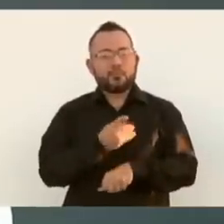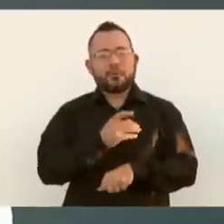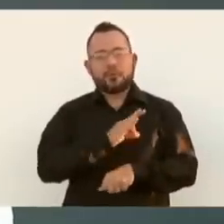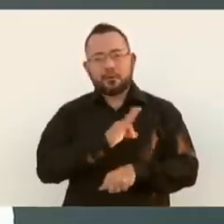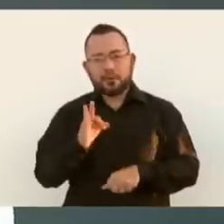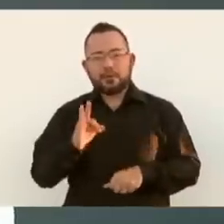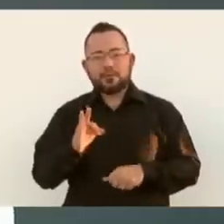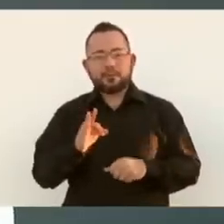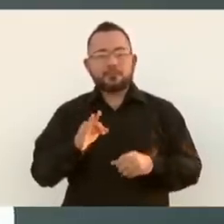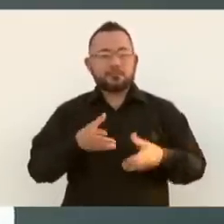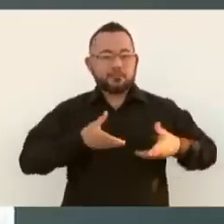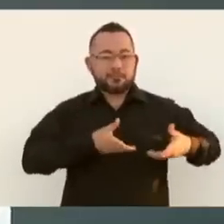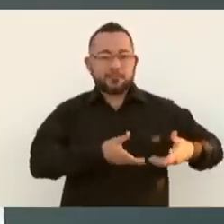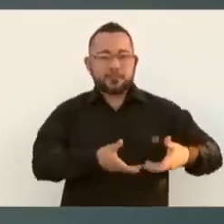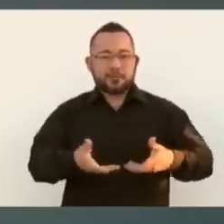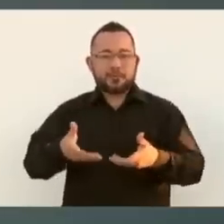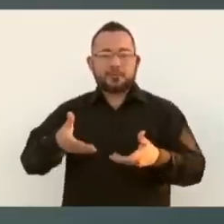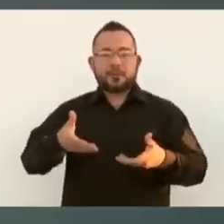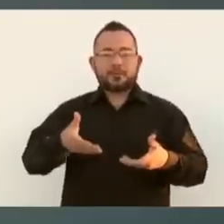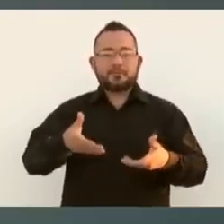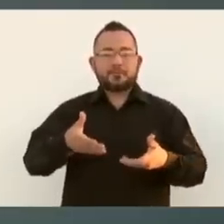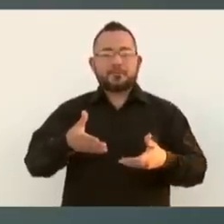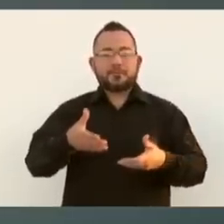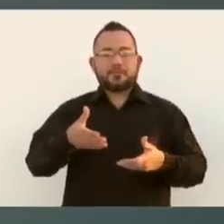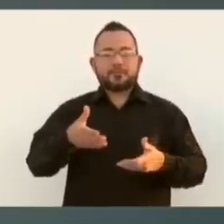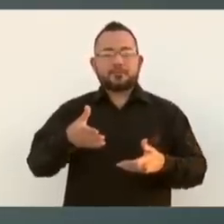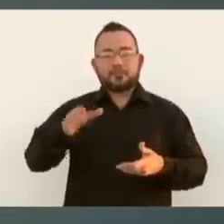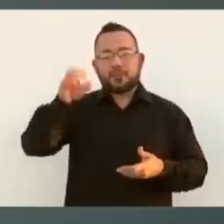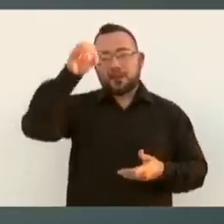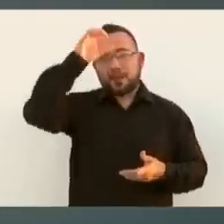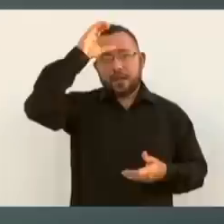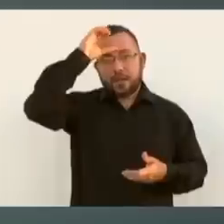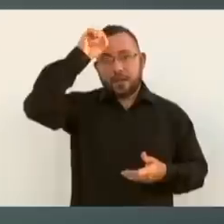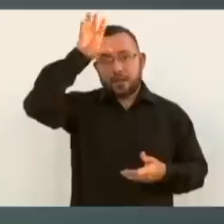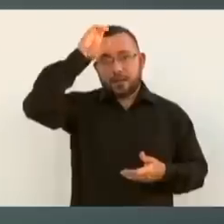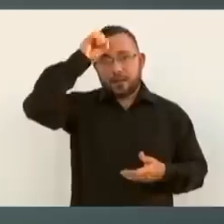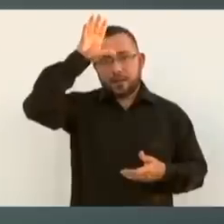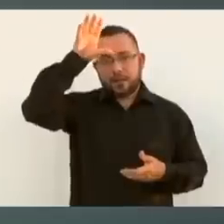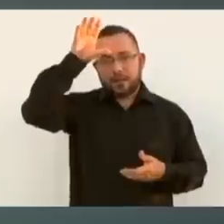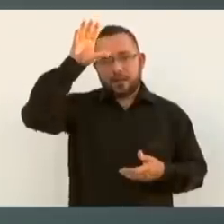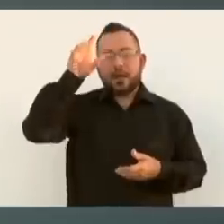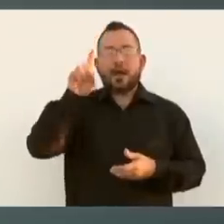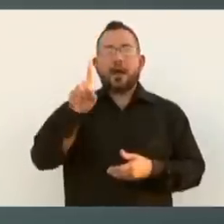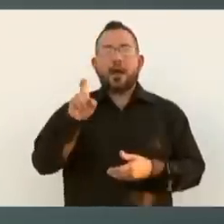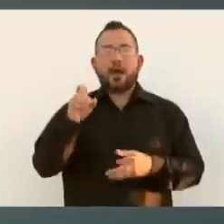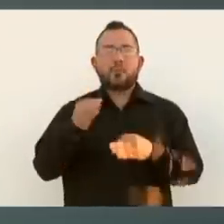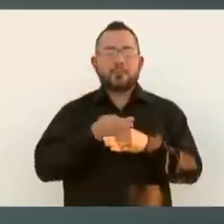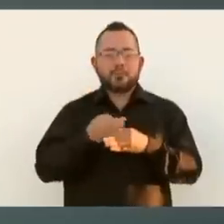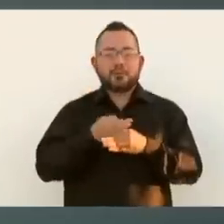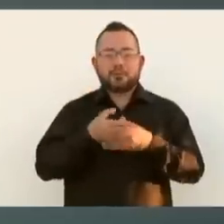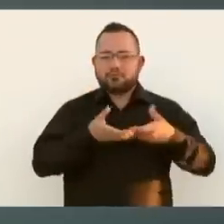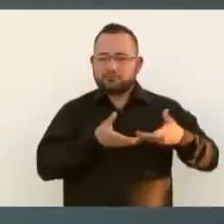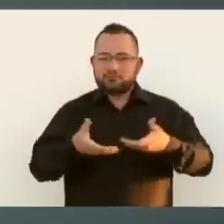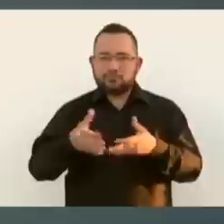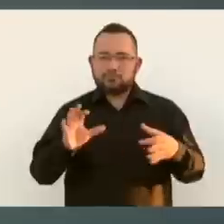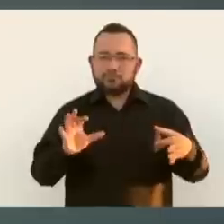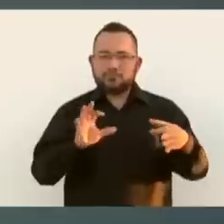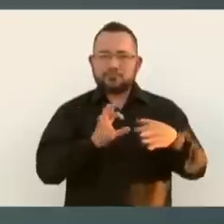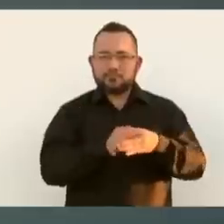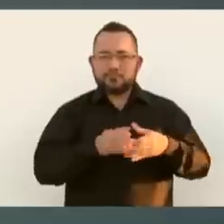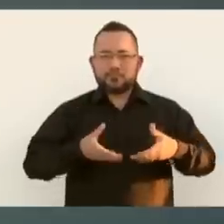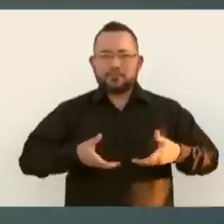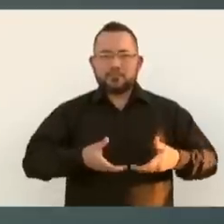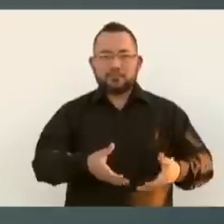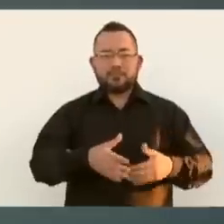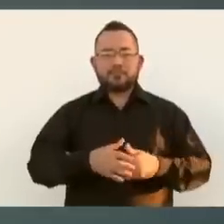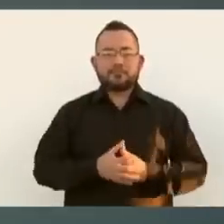con la carretera de Cananea-Agua Prieta. Vamos a seguir trabajando